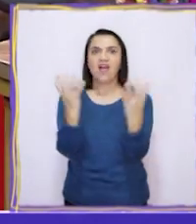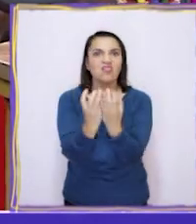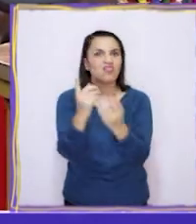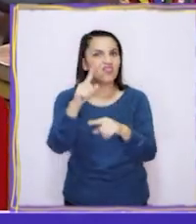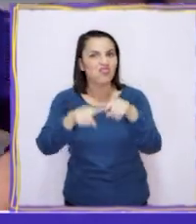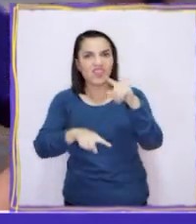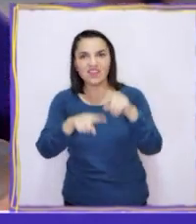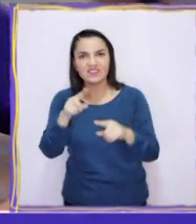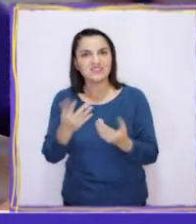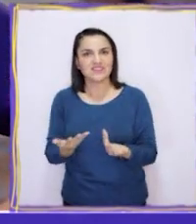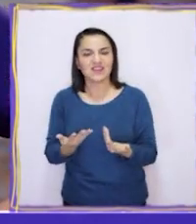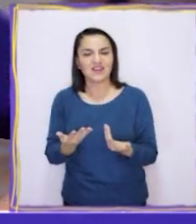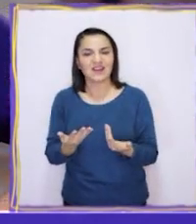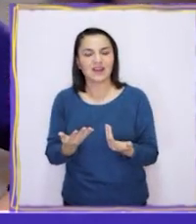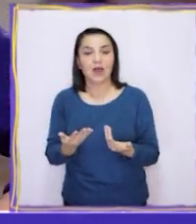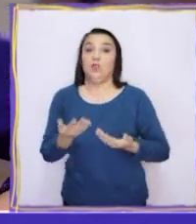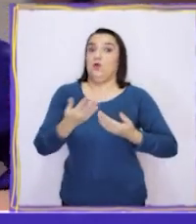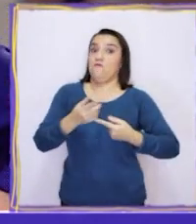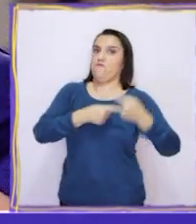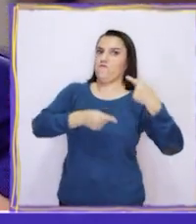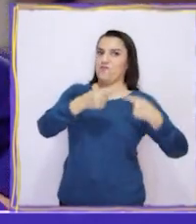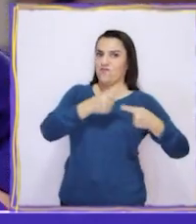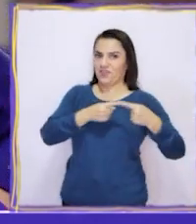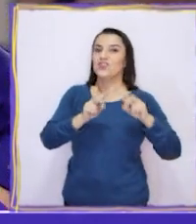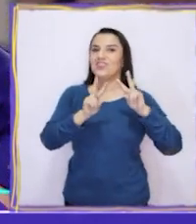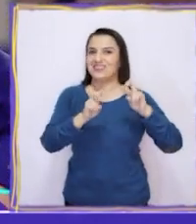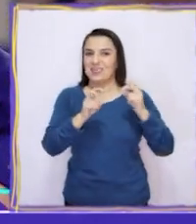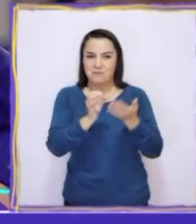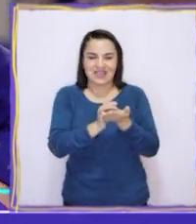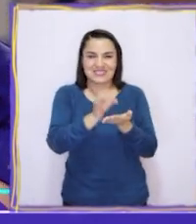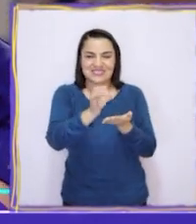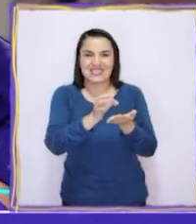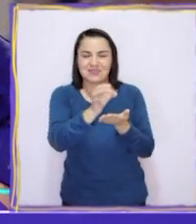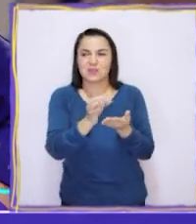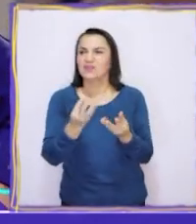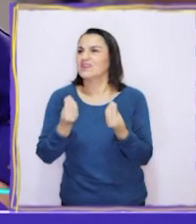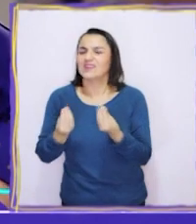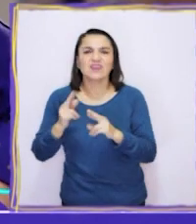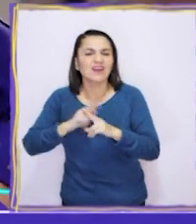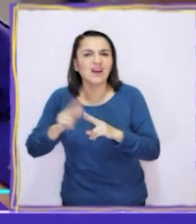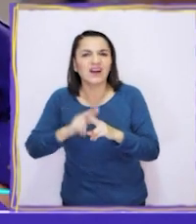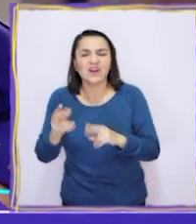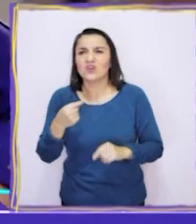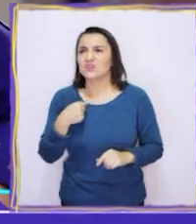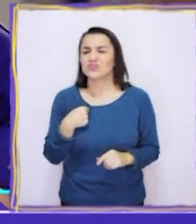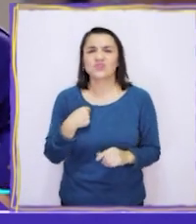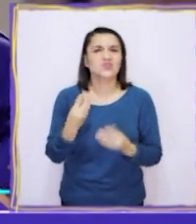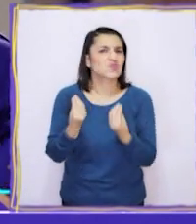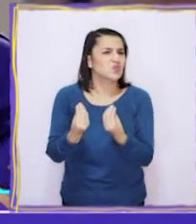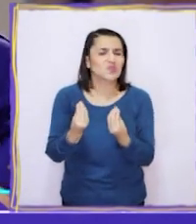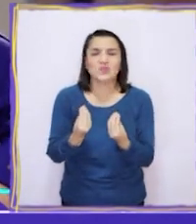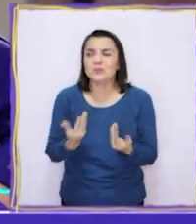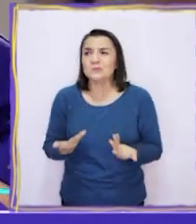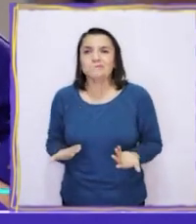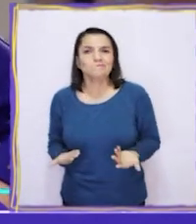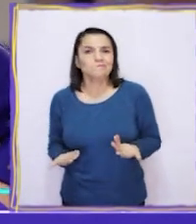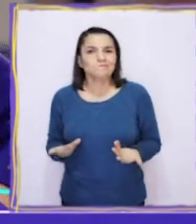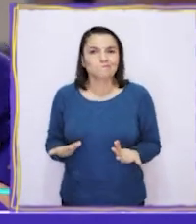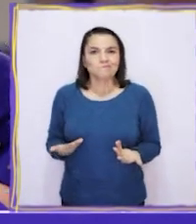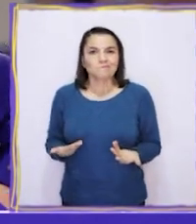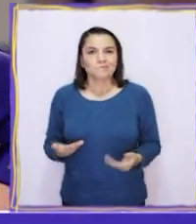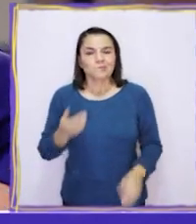planeta. A ver, entonces volviendo al tema de la semilla. ¿Qué podría ser? ¿Cómo lo podría